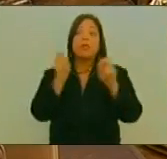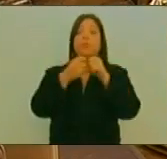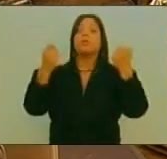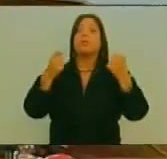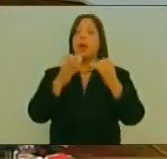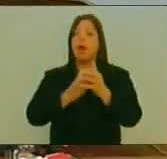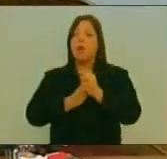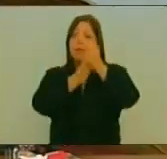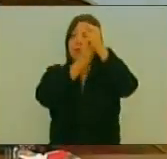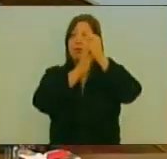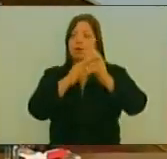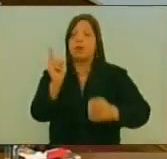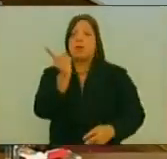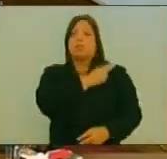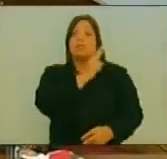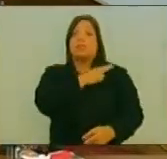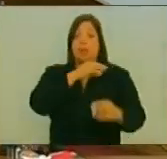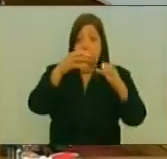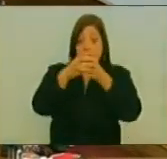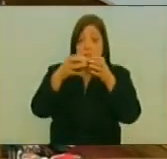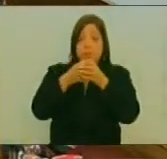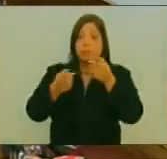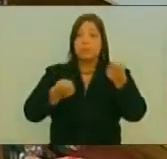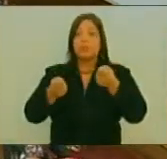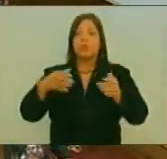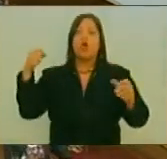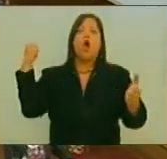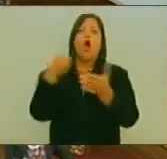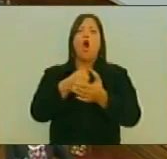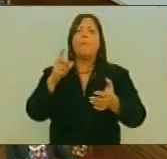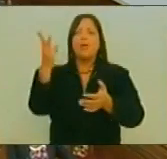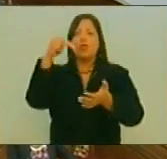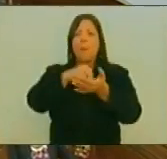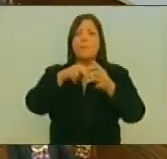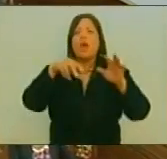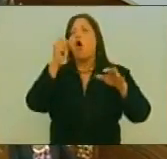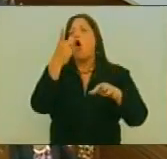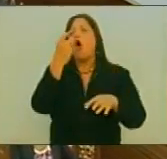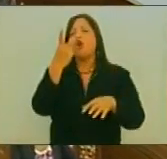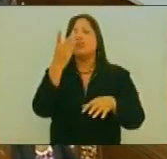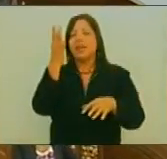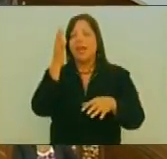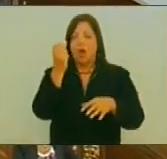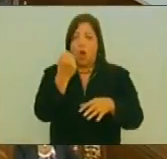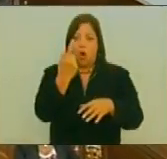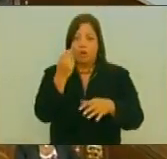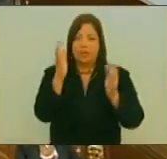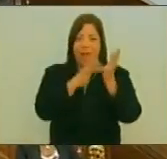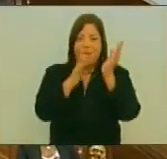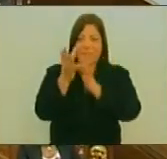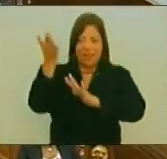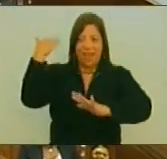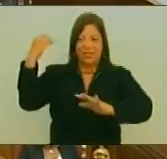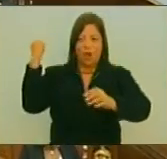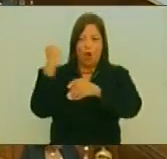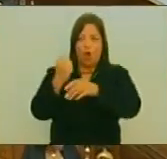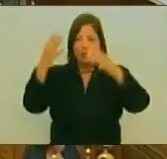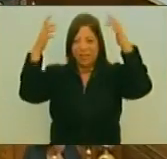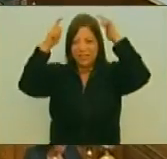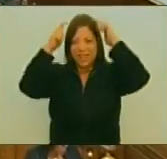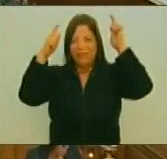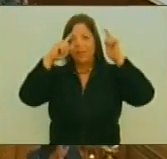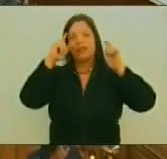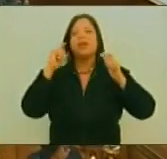Dirigieron Sus directivos Y propietarios El golpe de estado Del 11 de abril Del año 2002 Dirigieron El